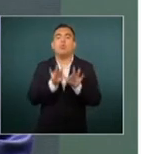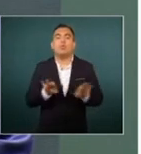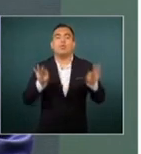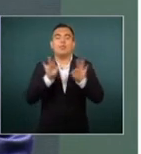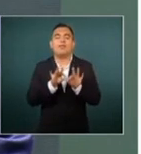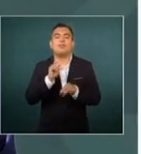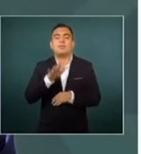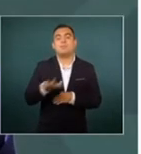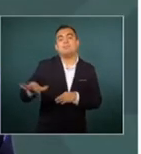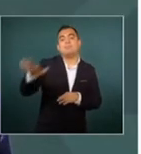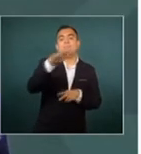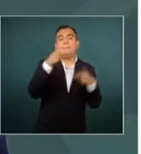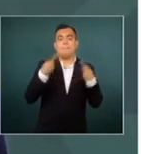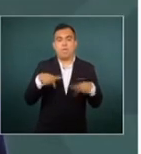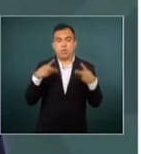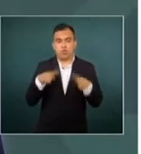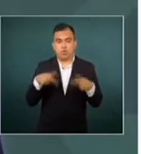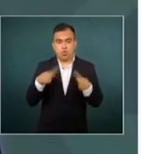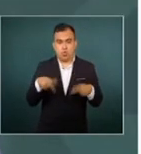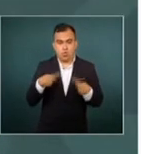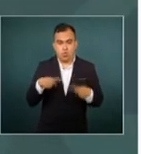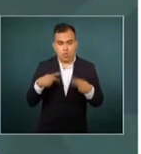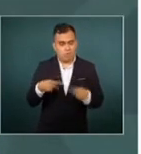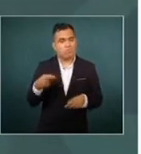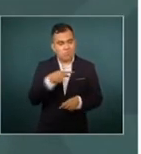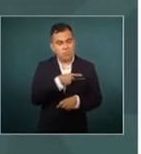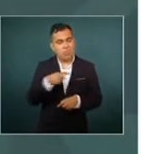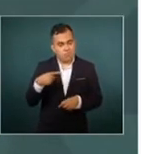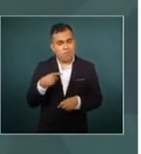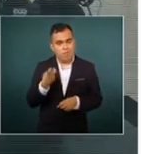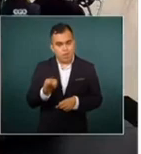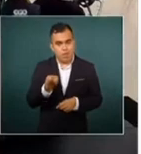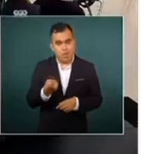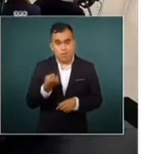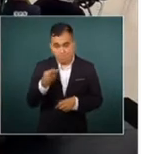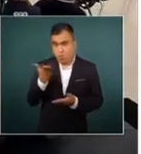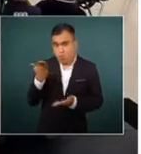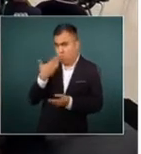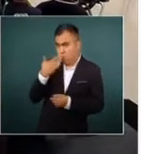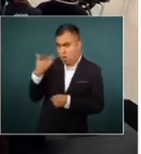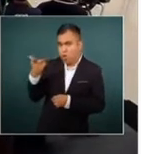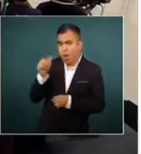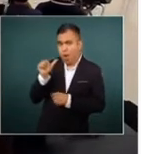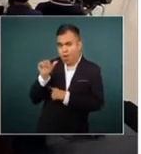del pueblo y tenemos que actuar así pero bueno Hasta le aplaudieron